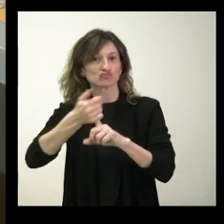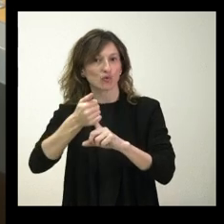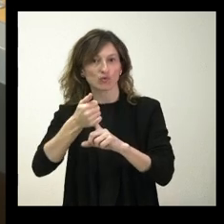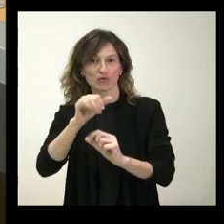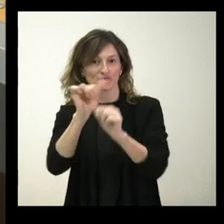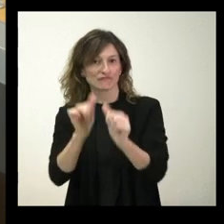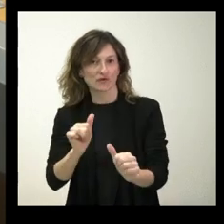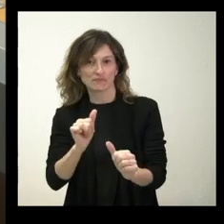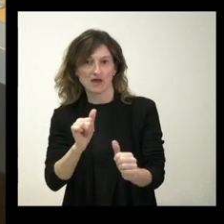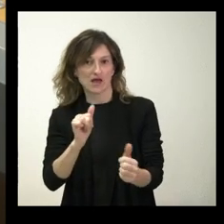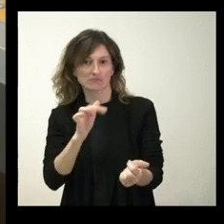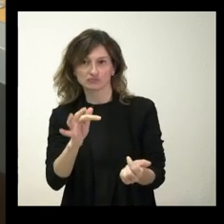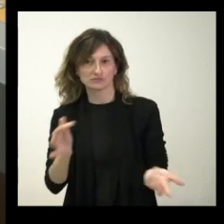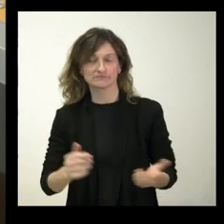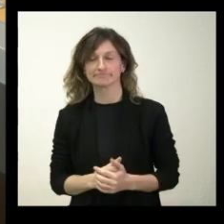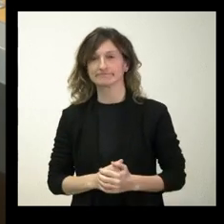modo favorable.